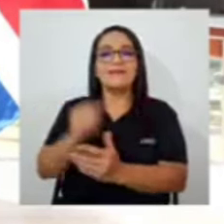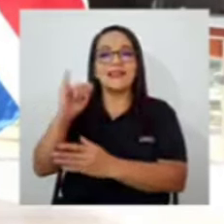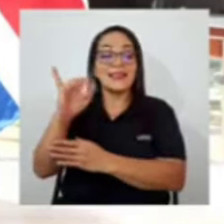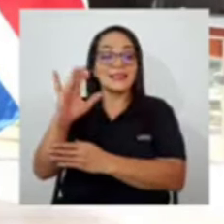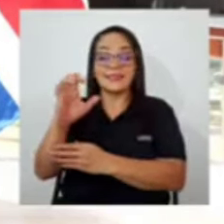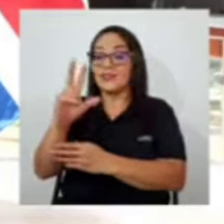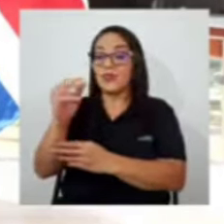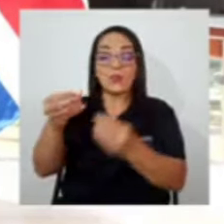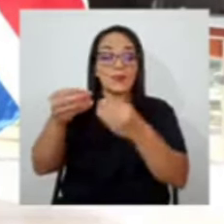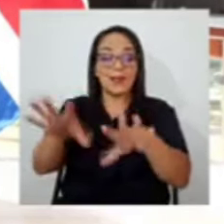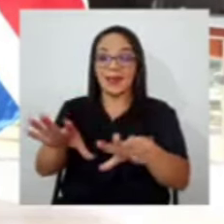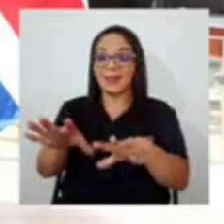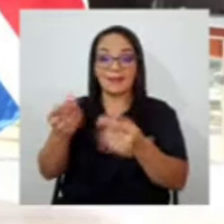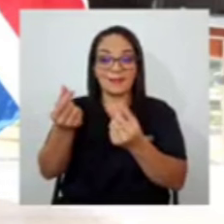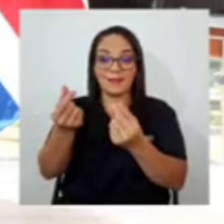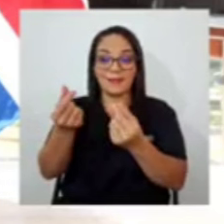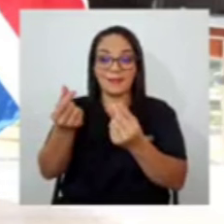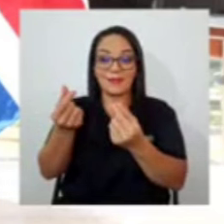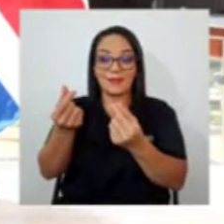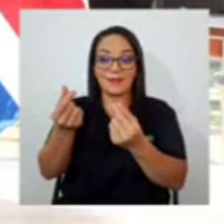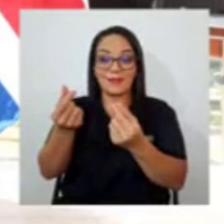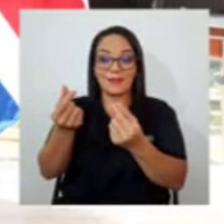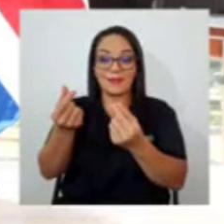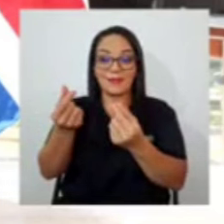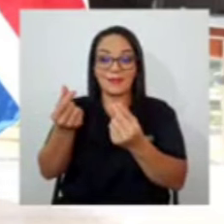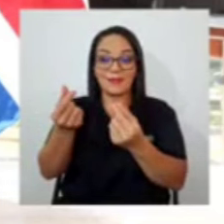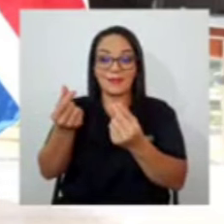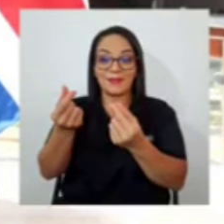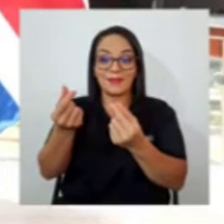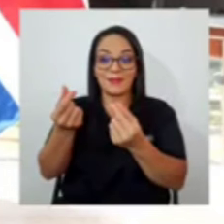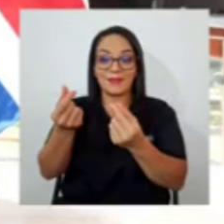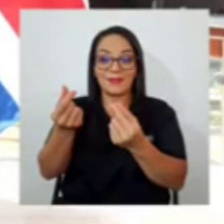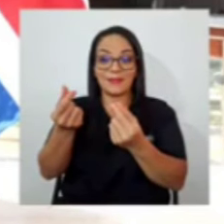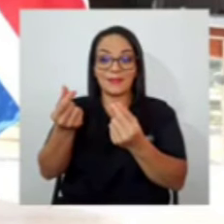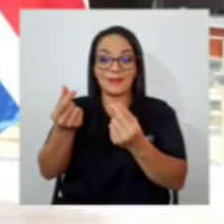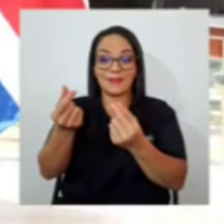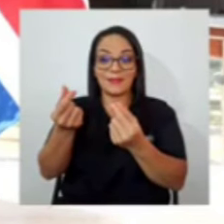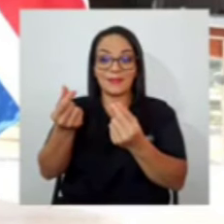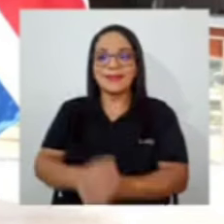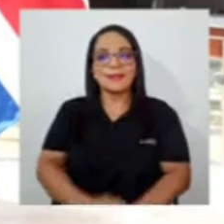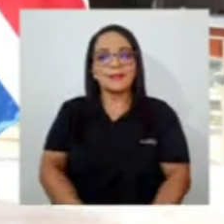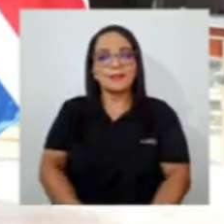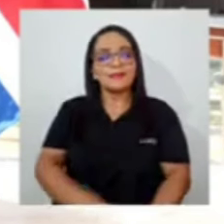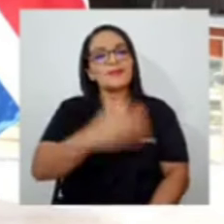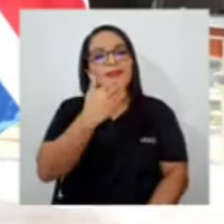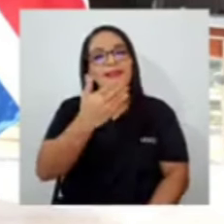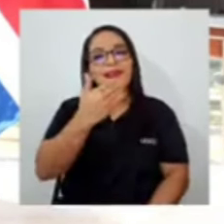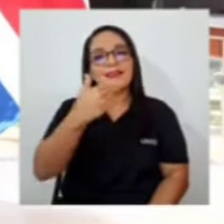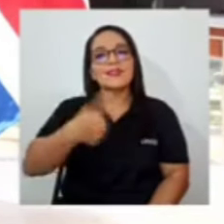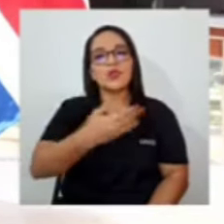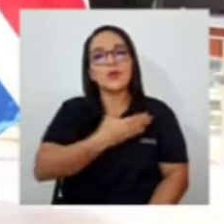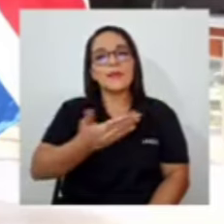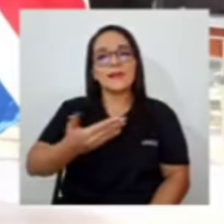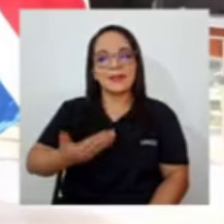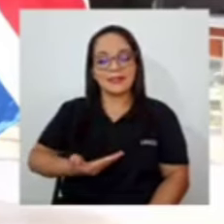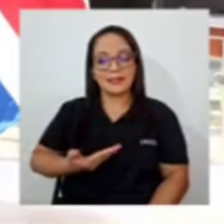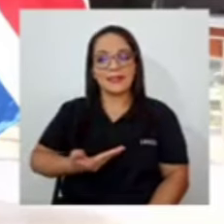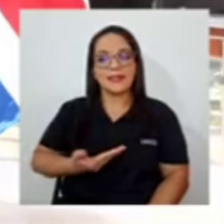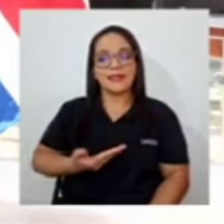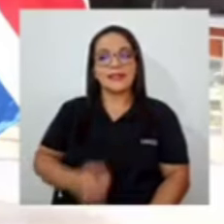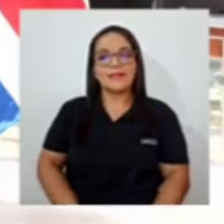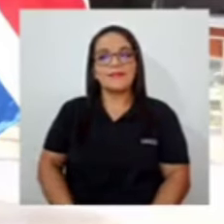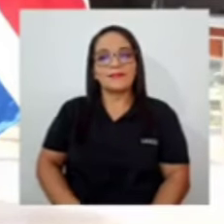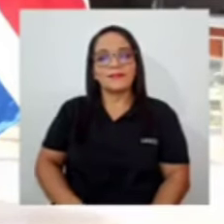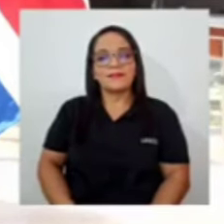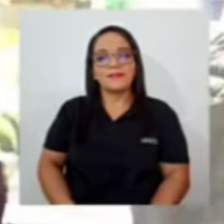utilidades. ¿Qué más, Marco? Lo felicito. Adelante. Gracias, presidente. Como ha sido la